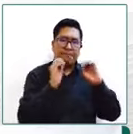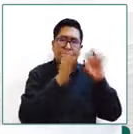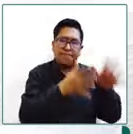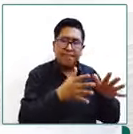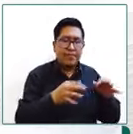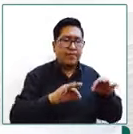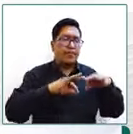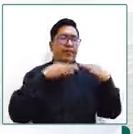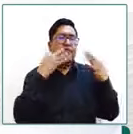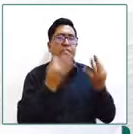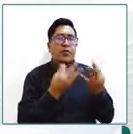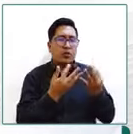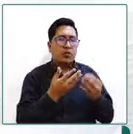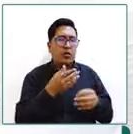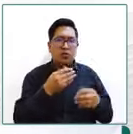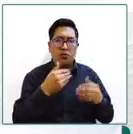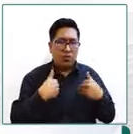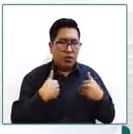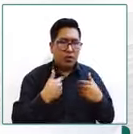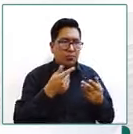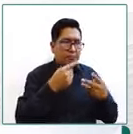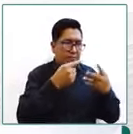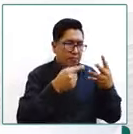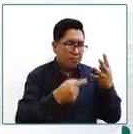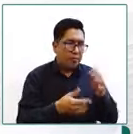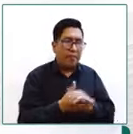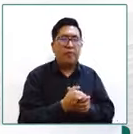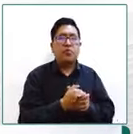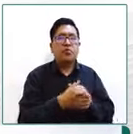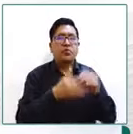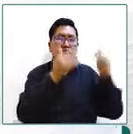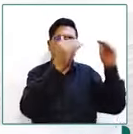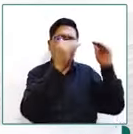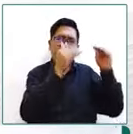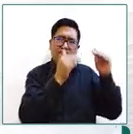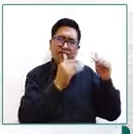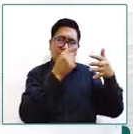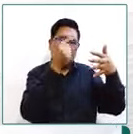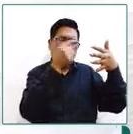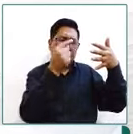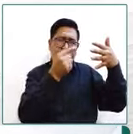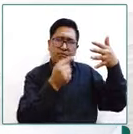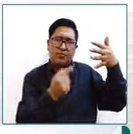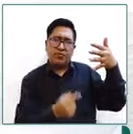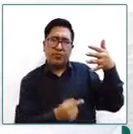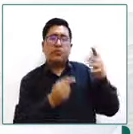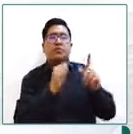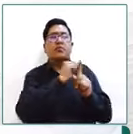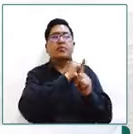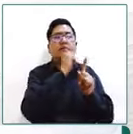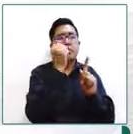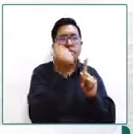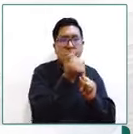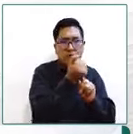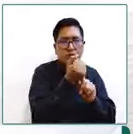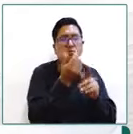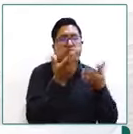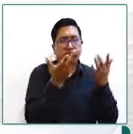que no tienen las condiciones para proteger a las niñas niños y adolescentes son varias las condiciones que